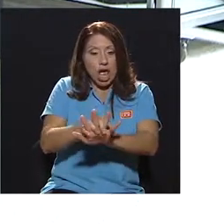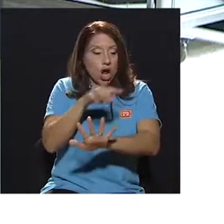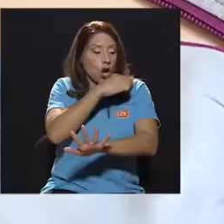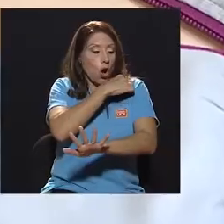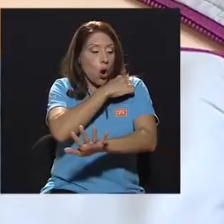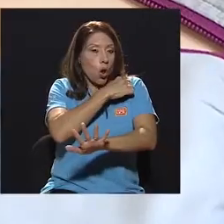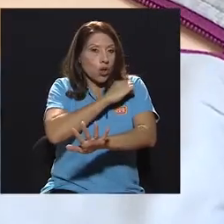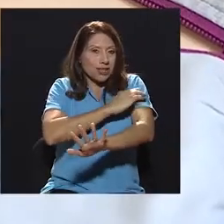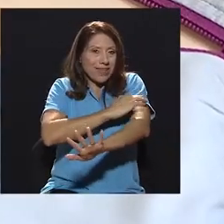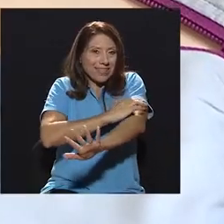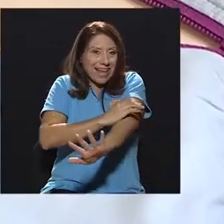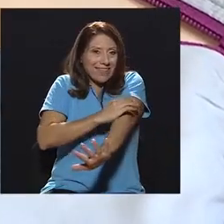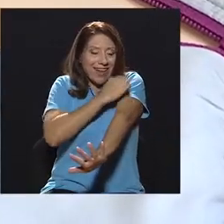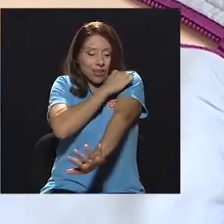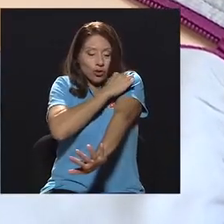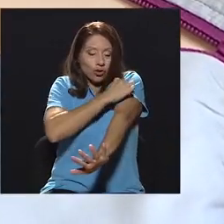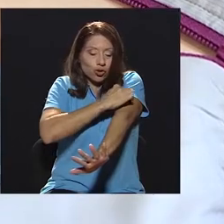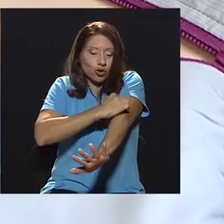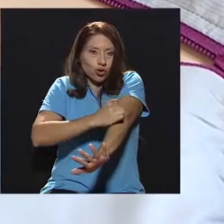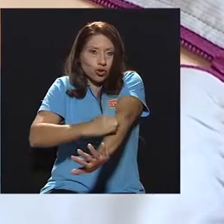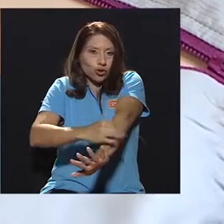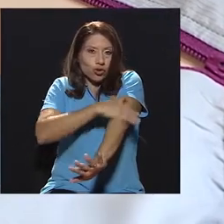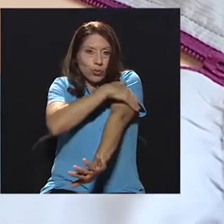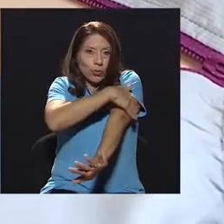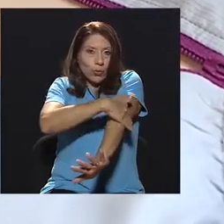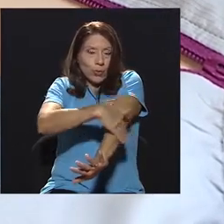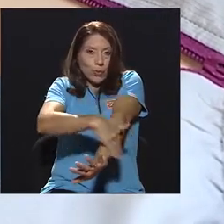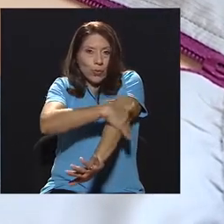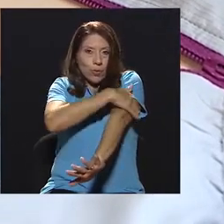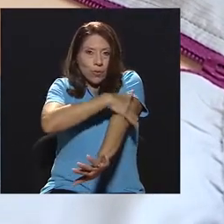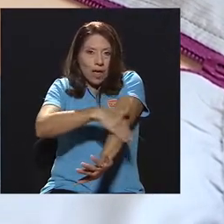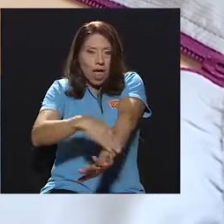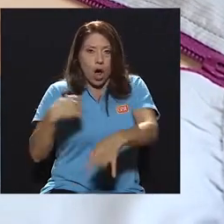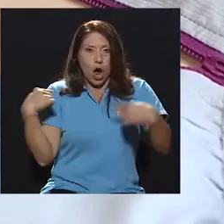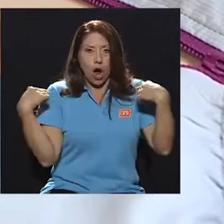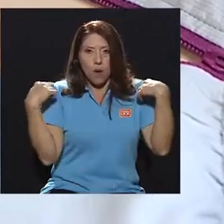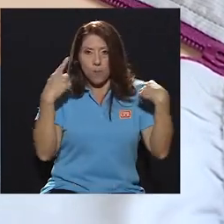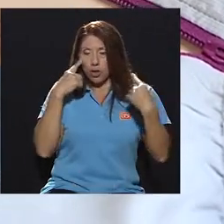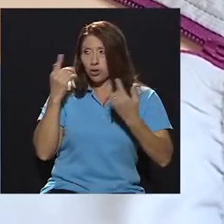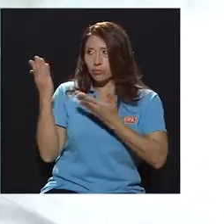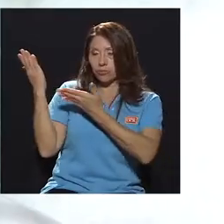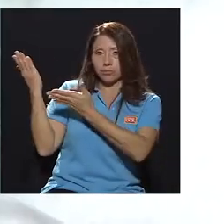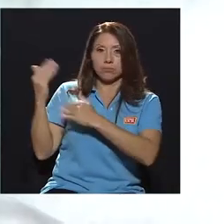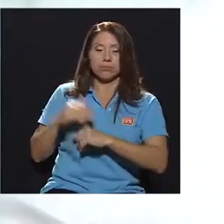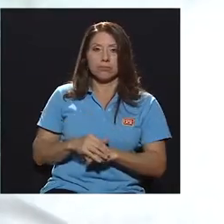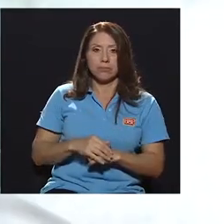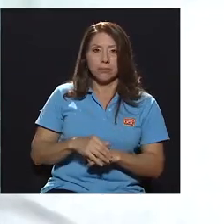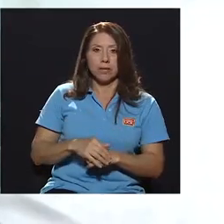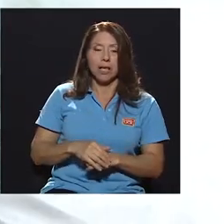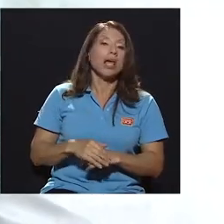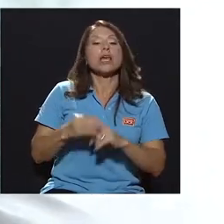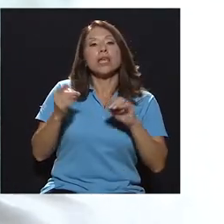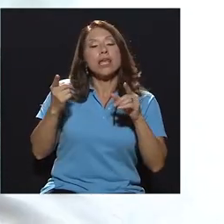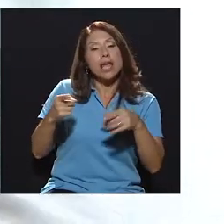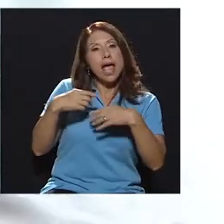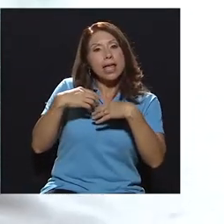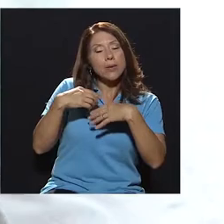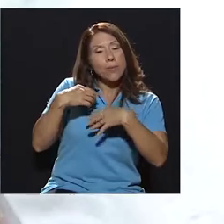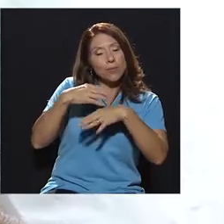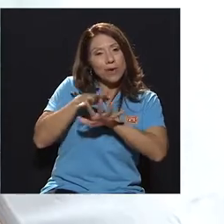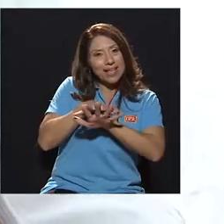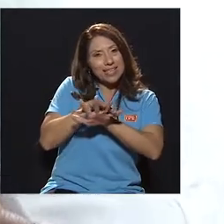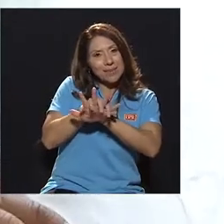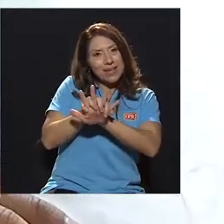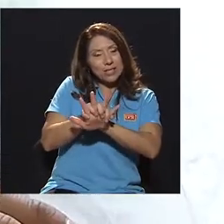mis codos tienen que estar rectos mis hombros tienen que estar en una posición recta en un ángulo de 90 grados con mis manos y